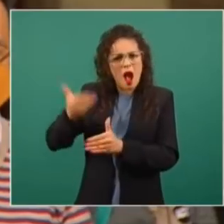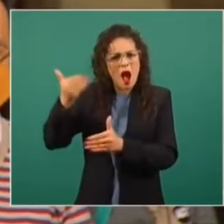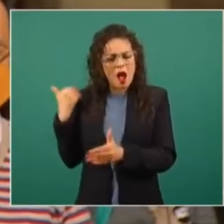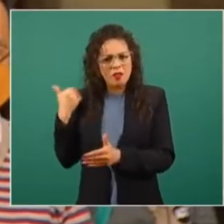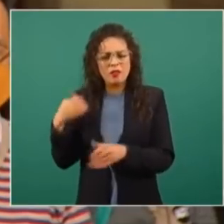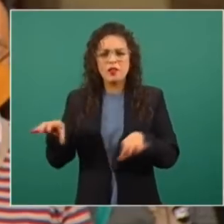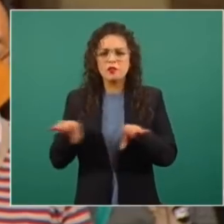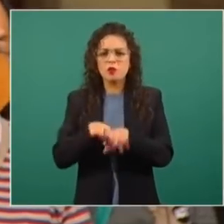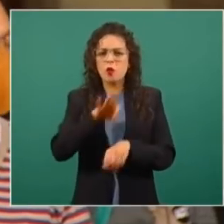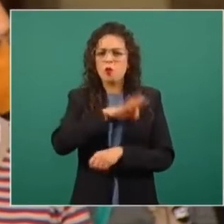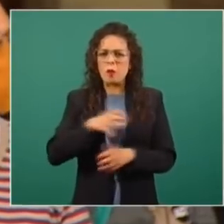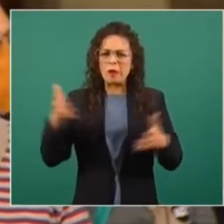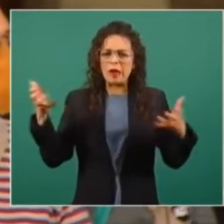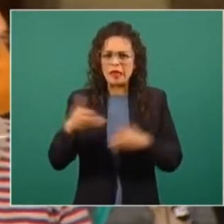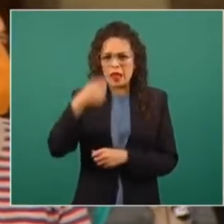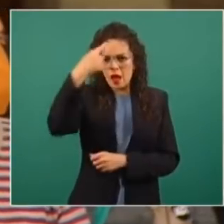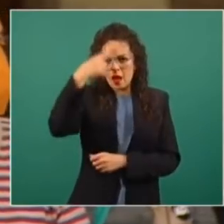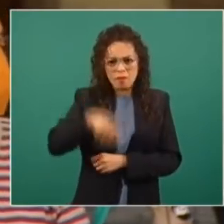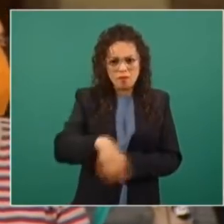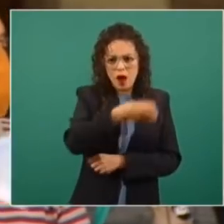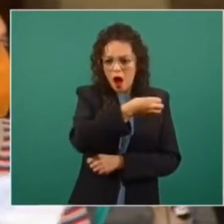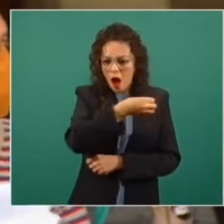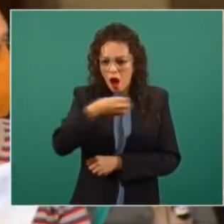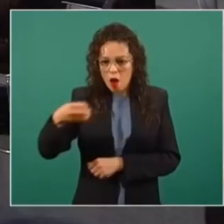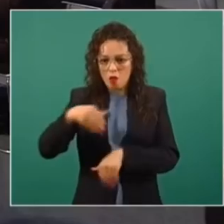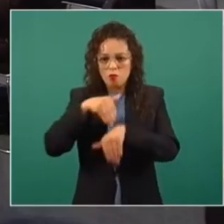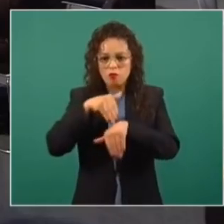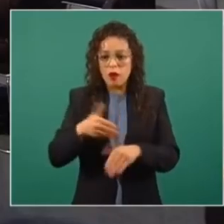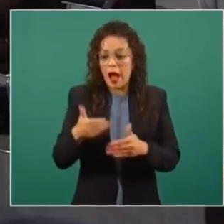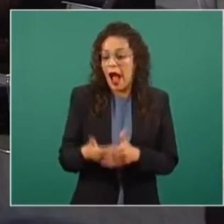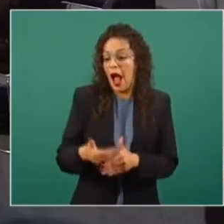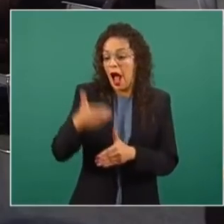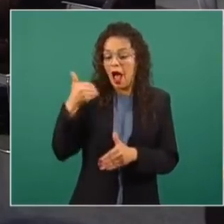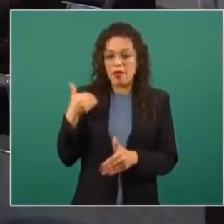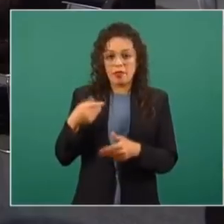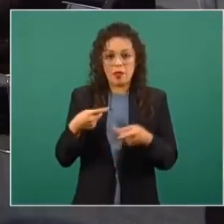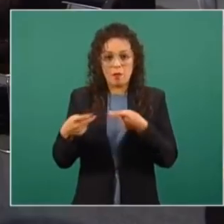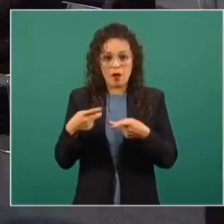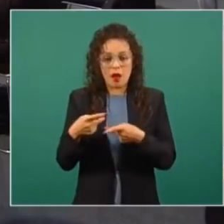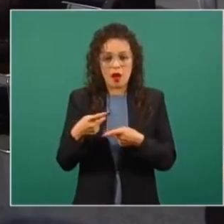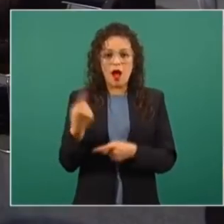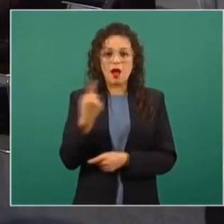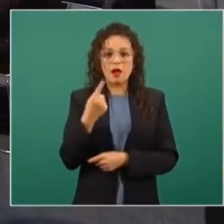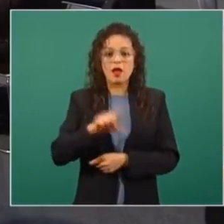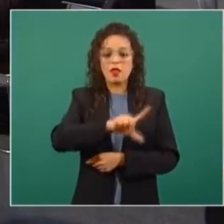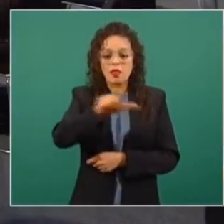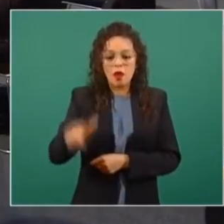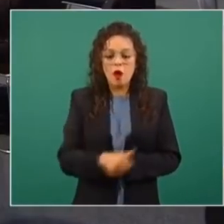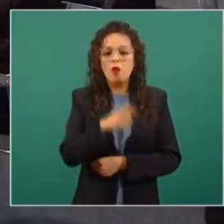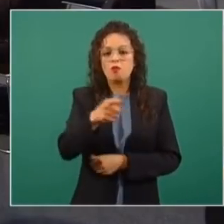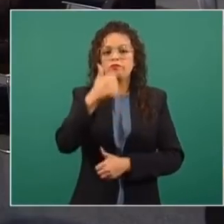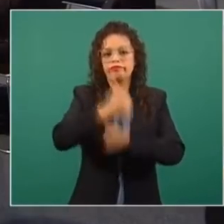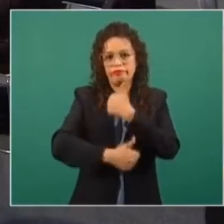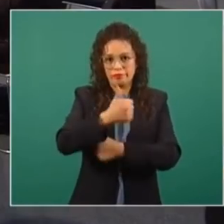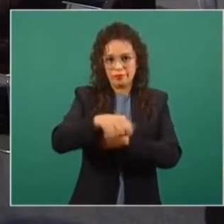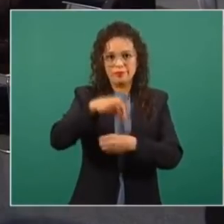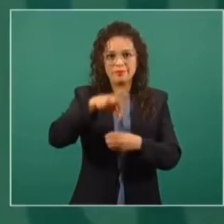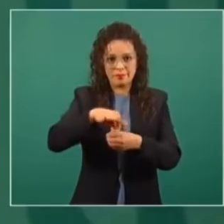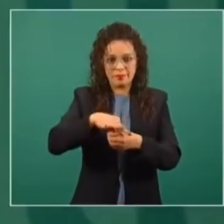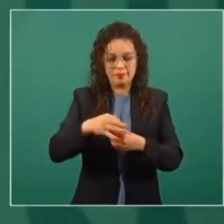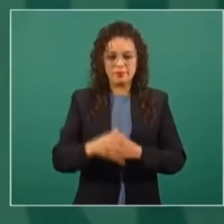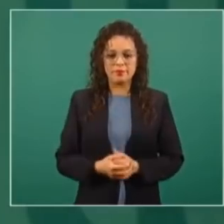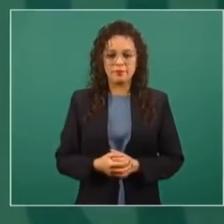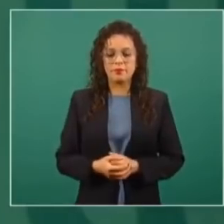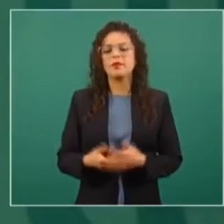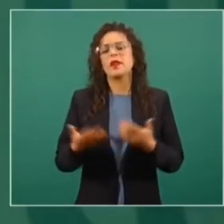orden antes de que avancen las campañas electorales? Bueno, ese es un asunto legal, lo tienen que